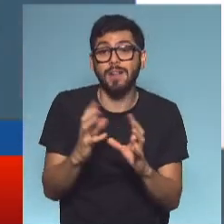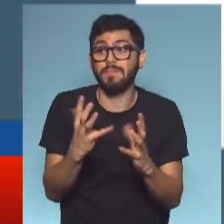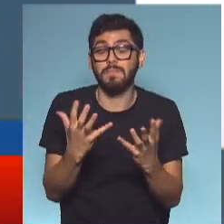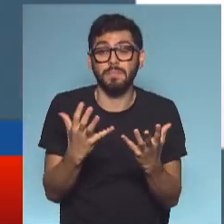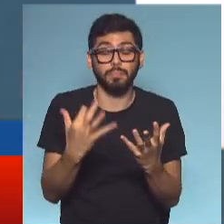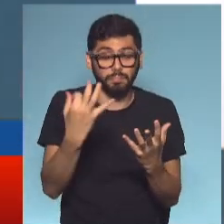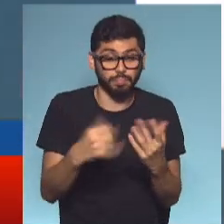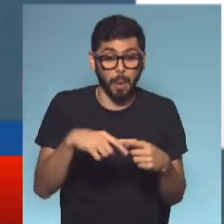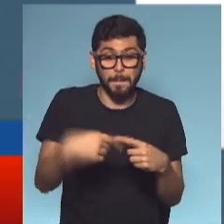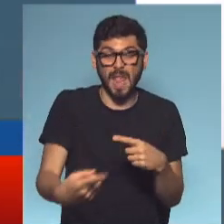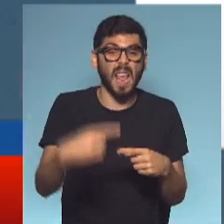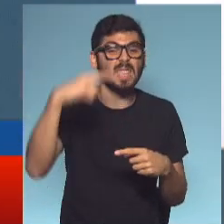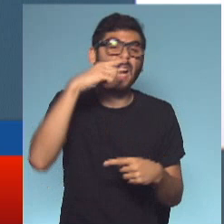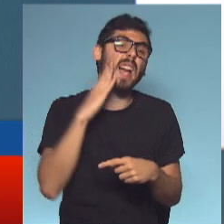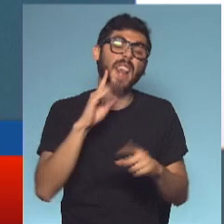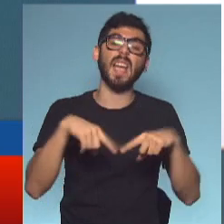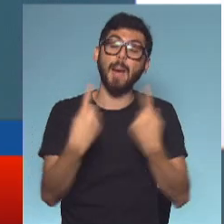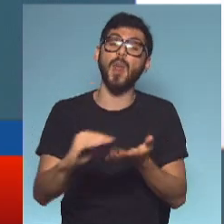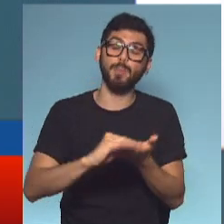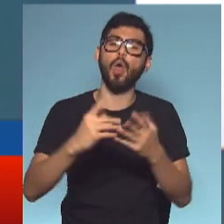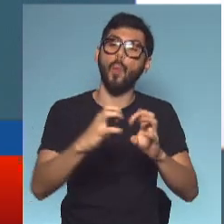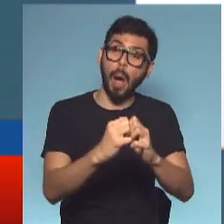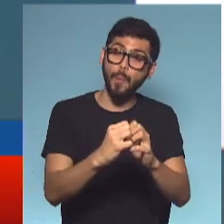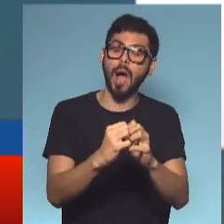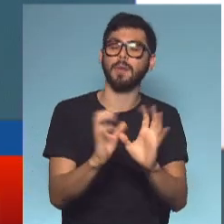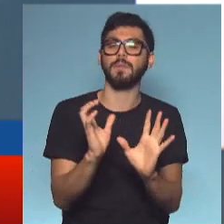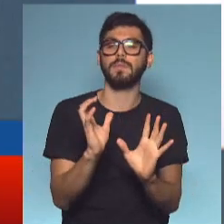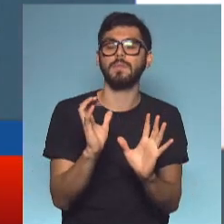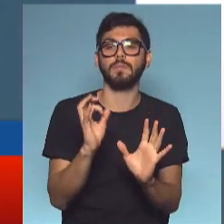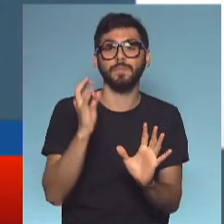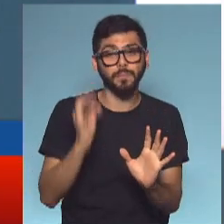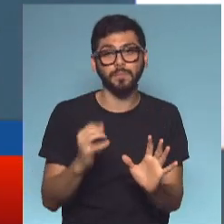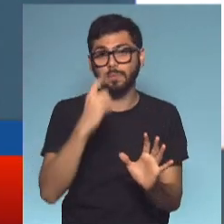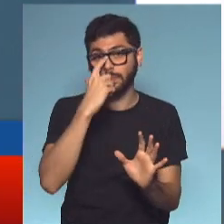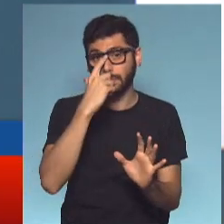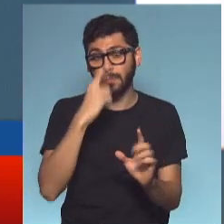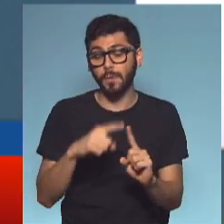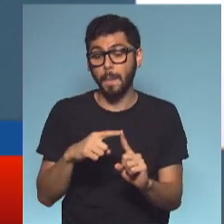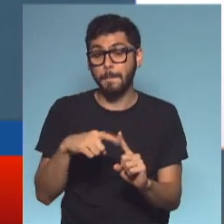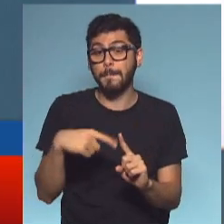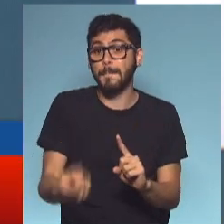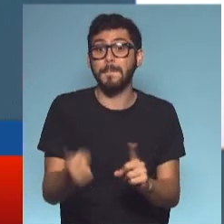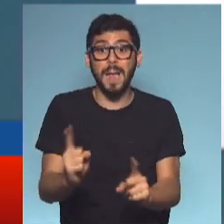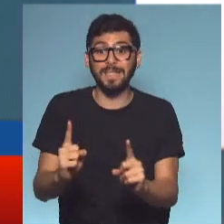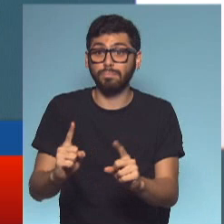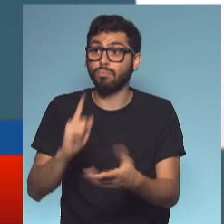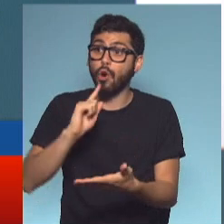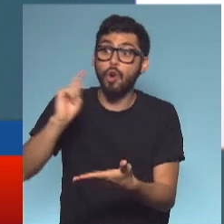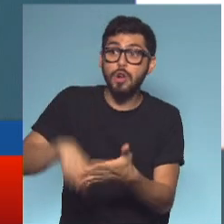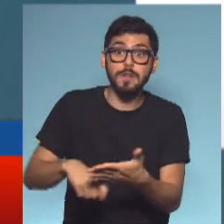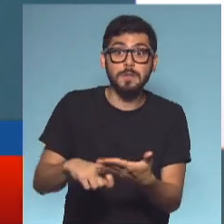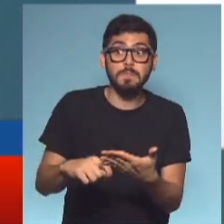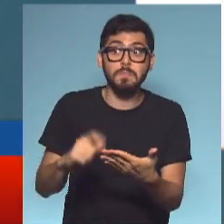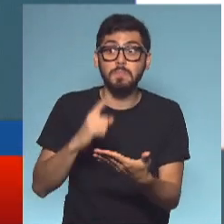comisiones, mañana a las 7 de la tarde en la Cámara de Diputados. No estaba, por lo menos, fijado ya mañana mismo emitir dictamen, pero era una